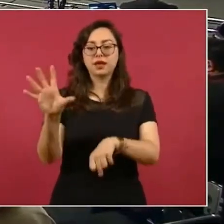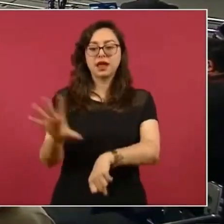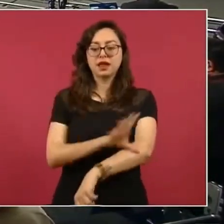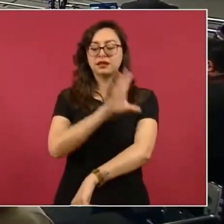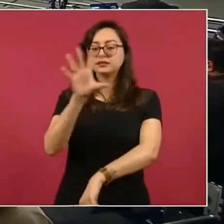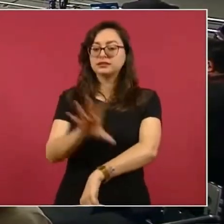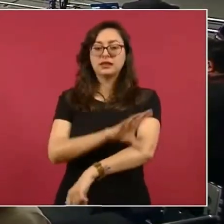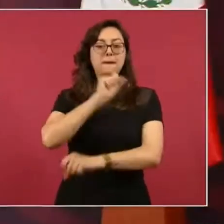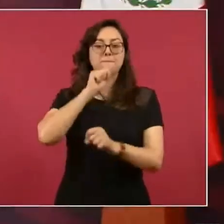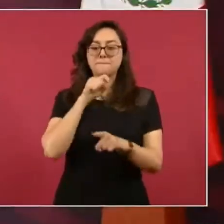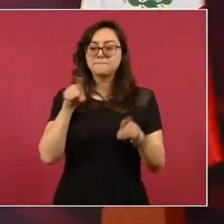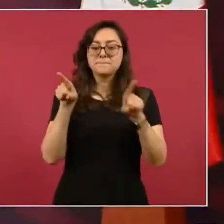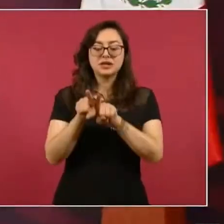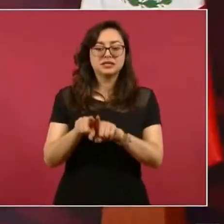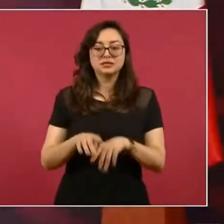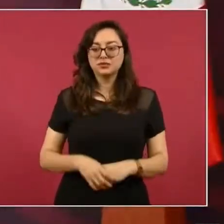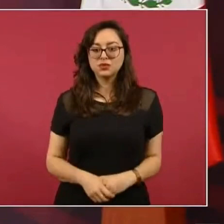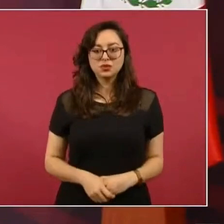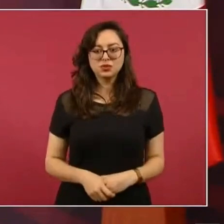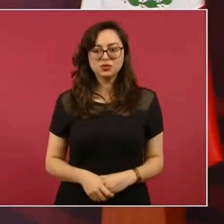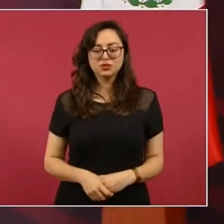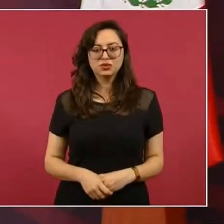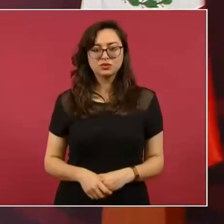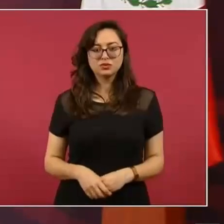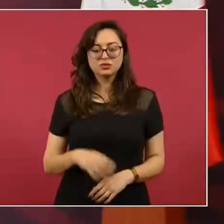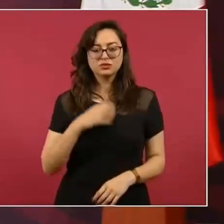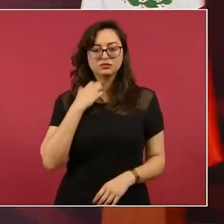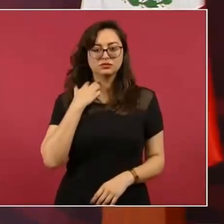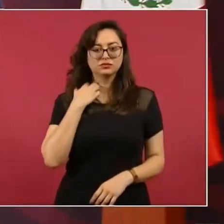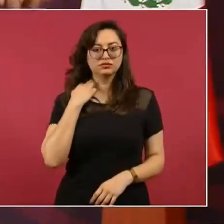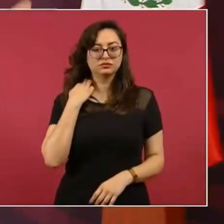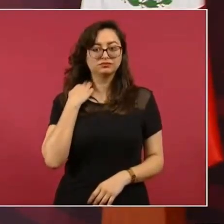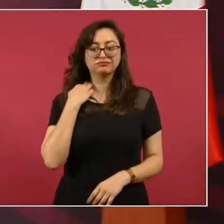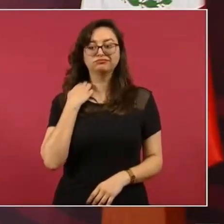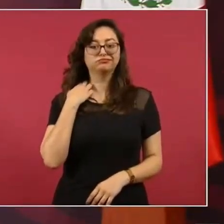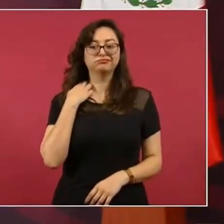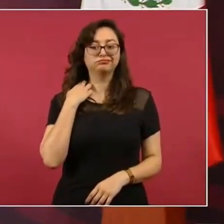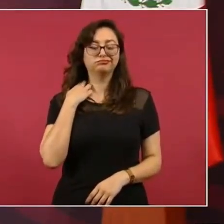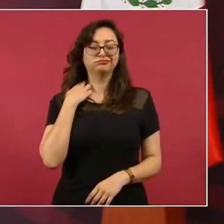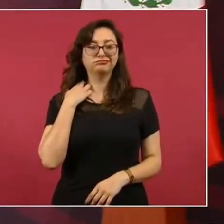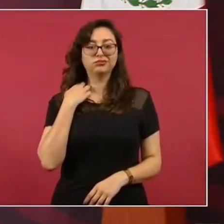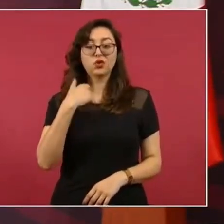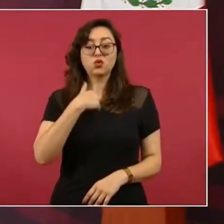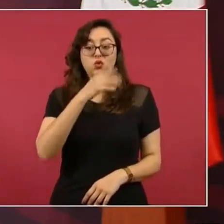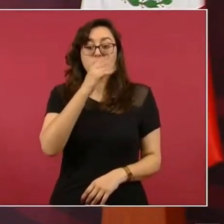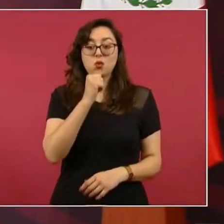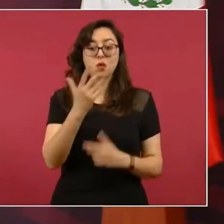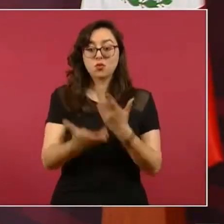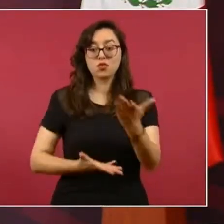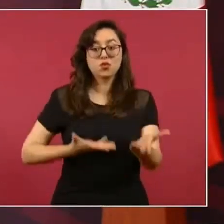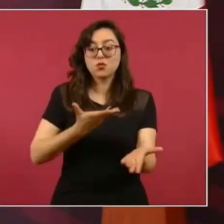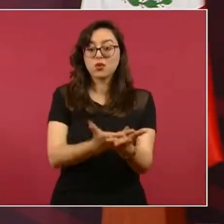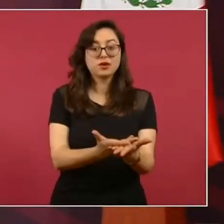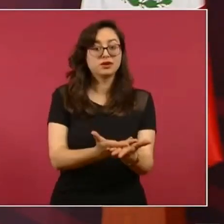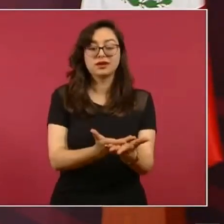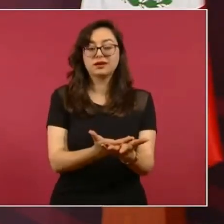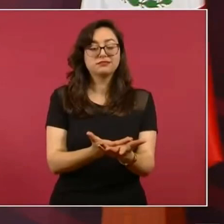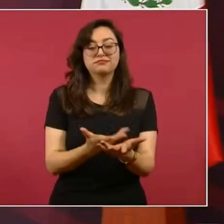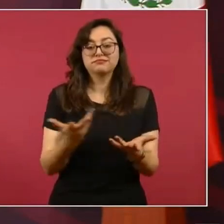No alcanzo. A proponer. Y lo que hago es.